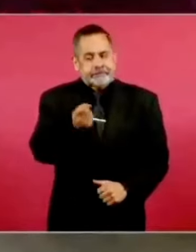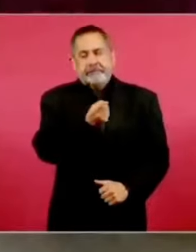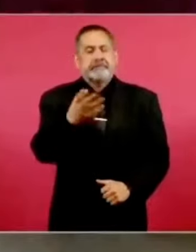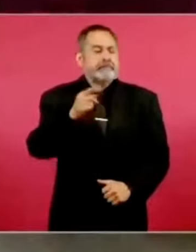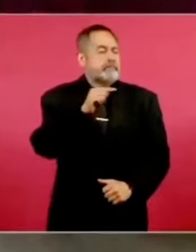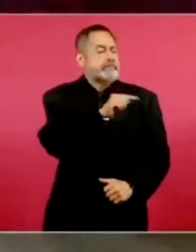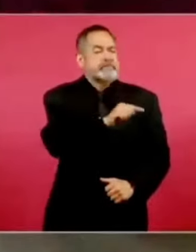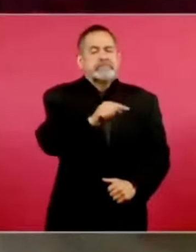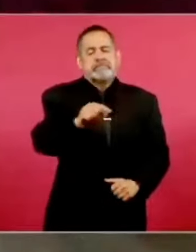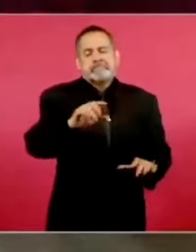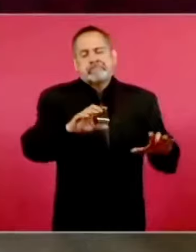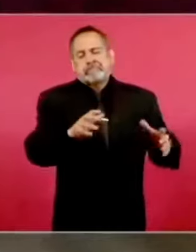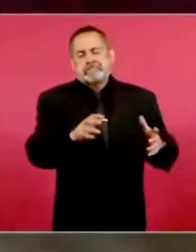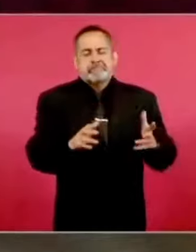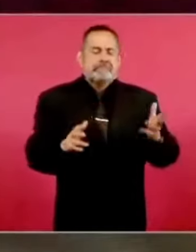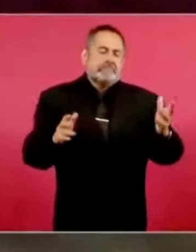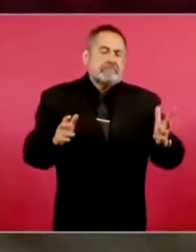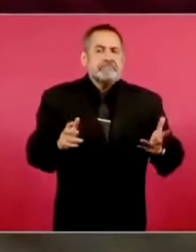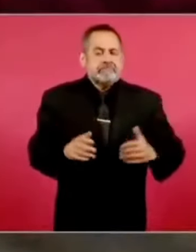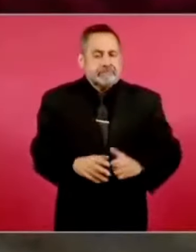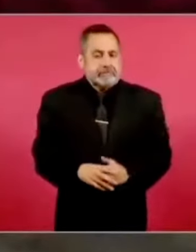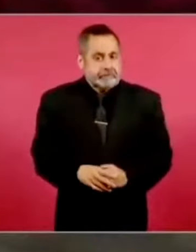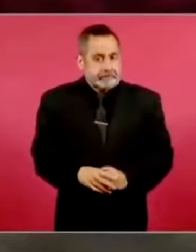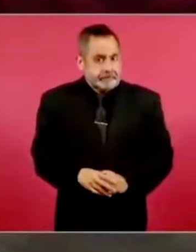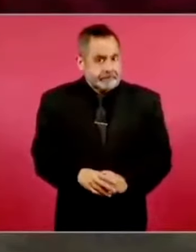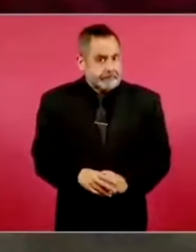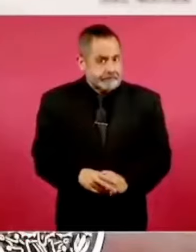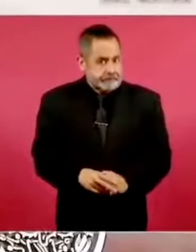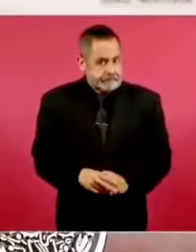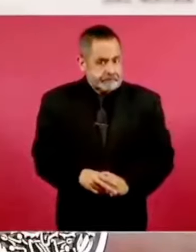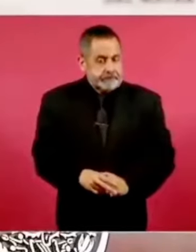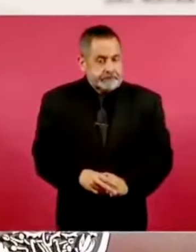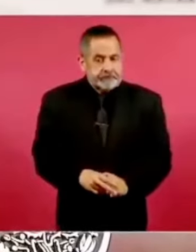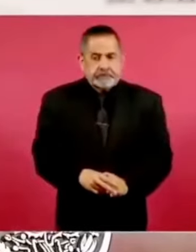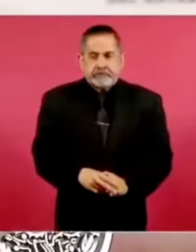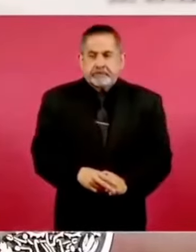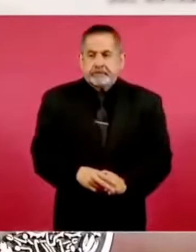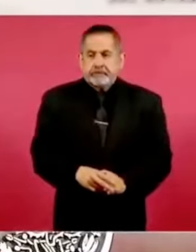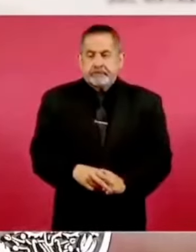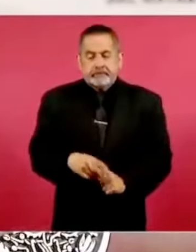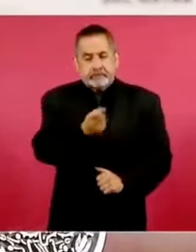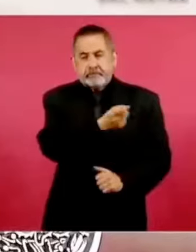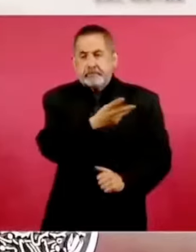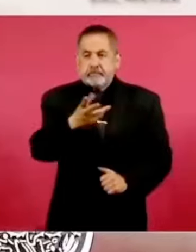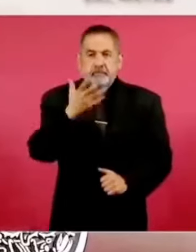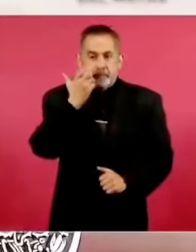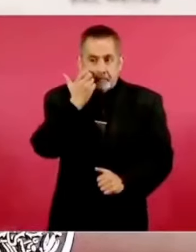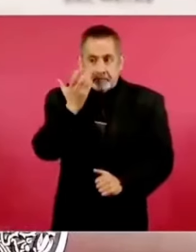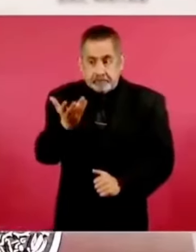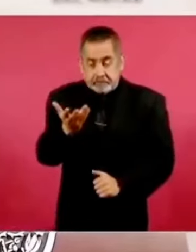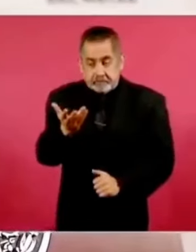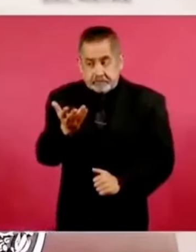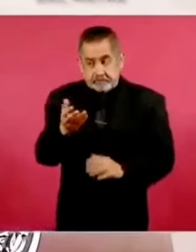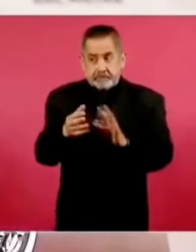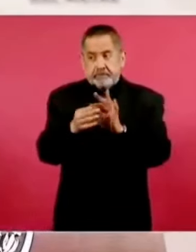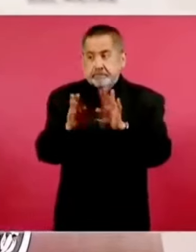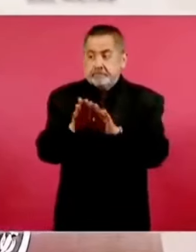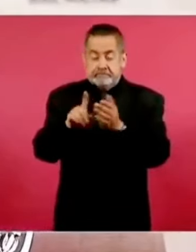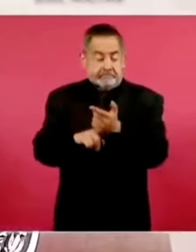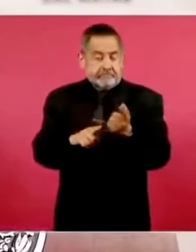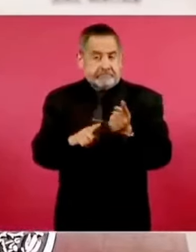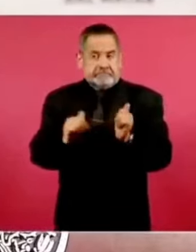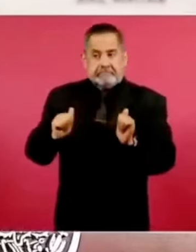que quieren sacar raja